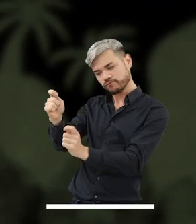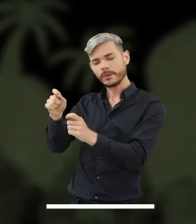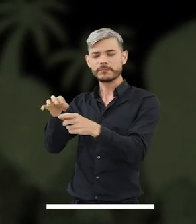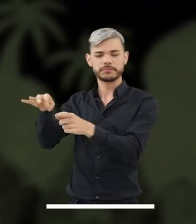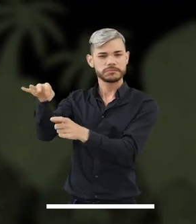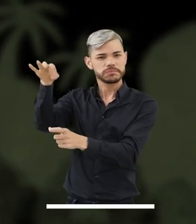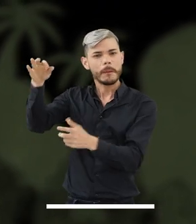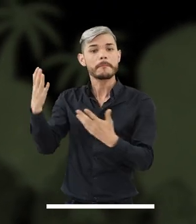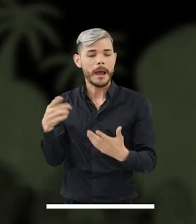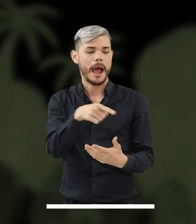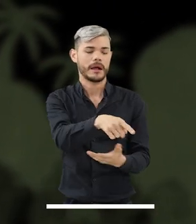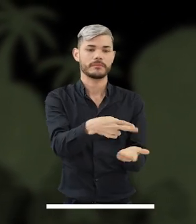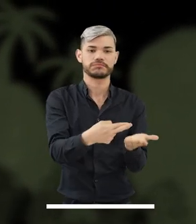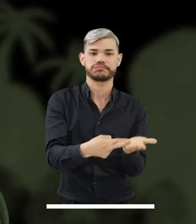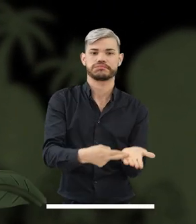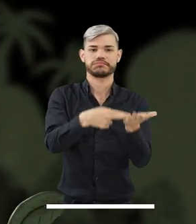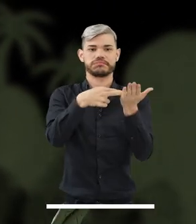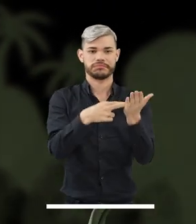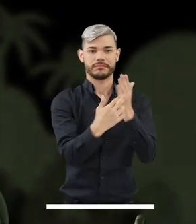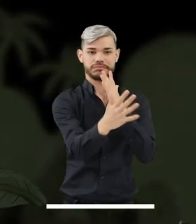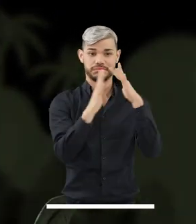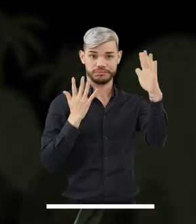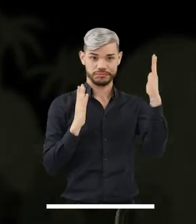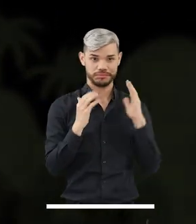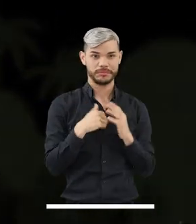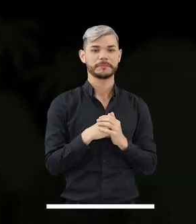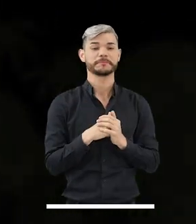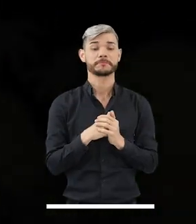a los dueños espirituales para que el bosque se regenere.